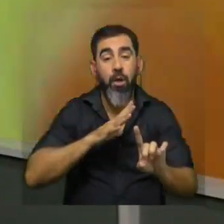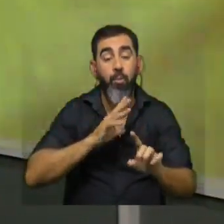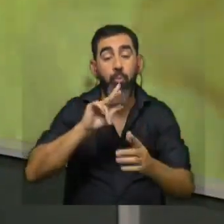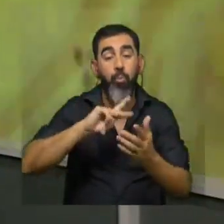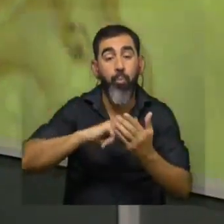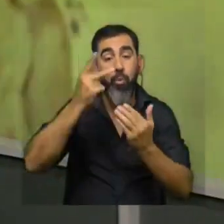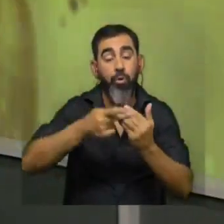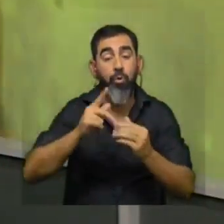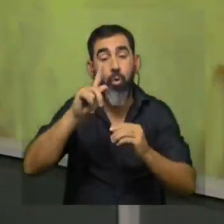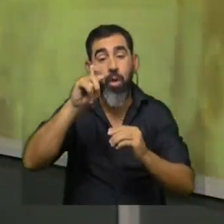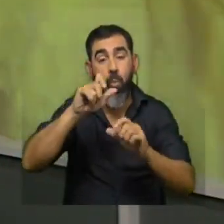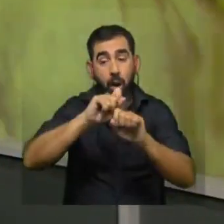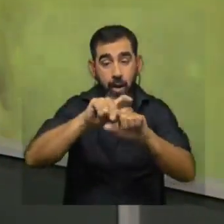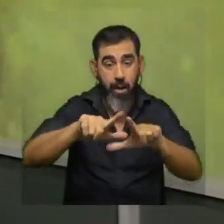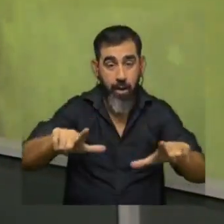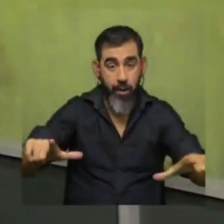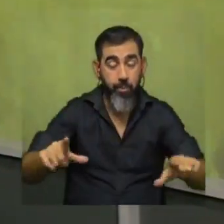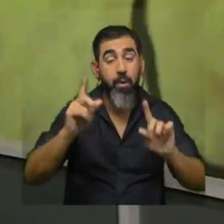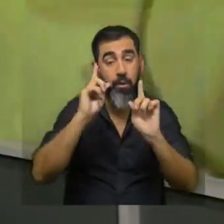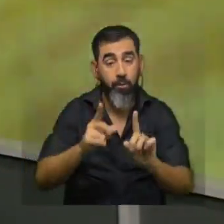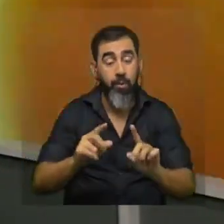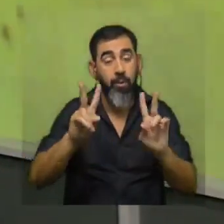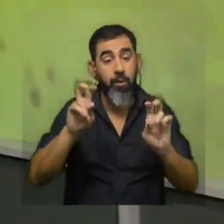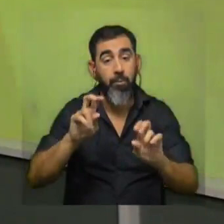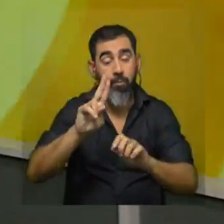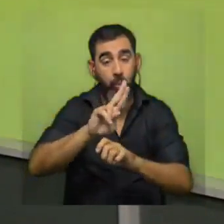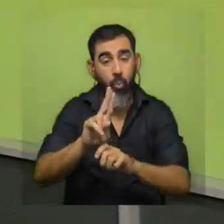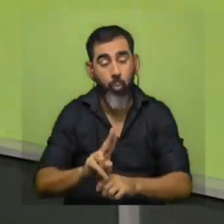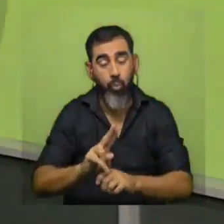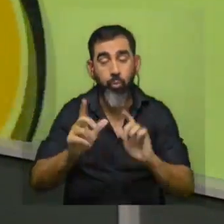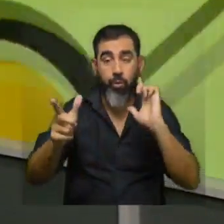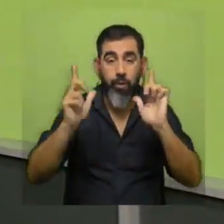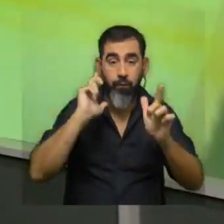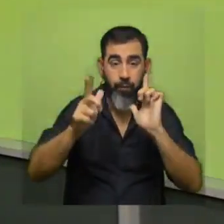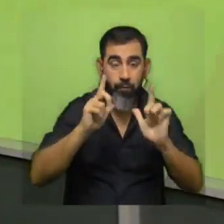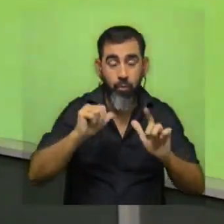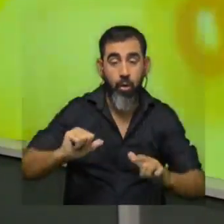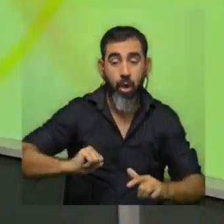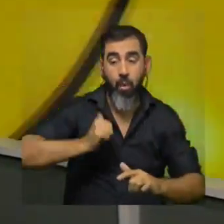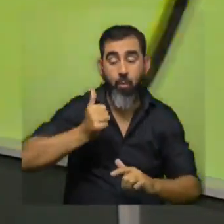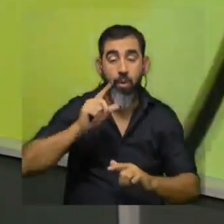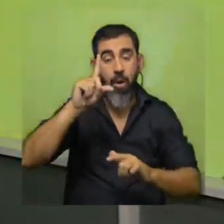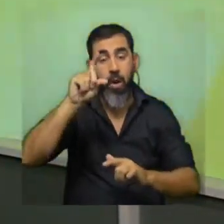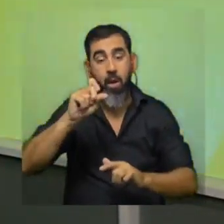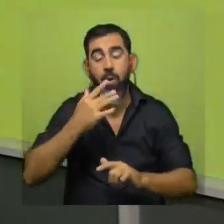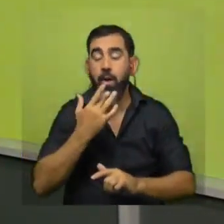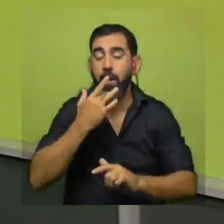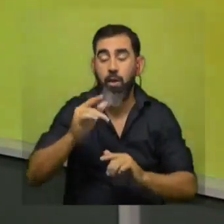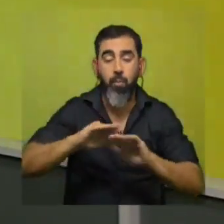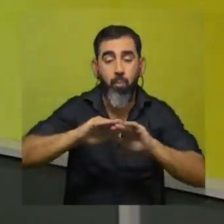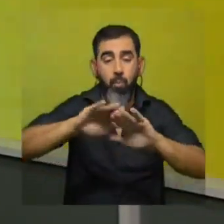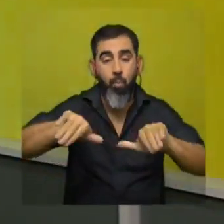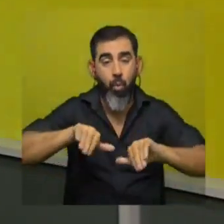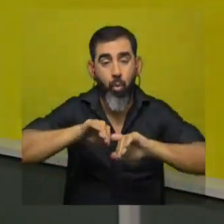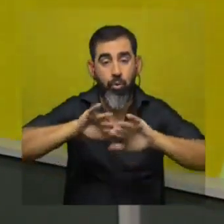proyecto de potabilización de agua sino también por lo que es el uso recreativo por el aprovechamiento de esas hermosas playas que